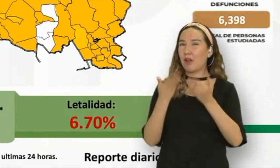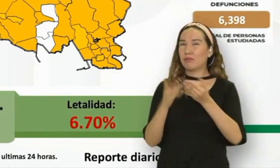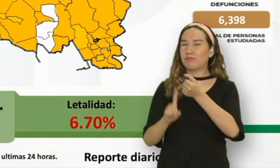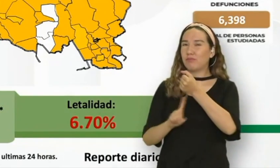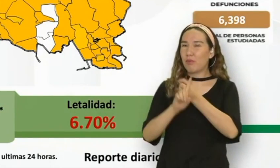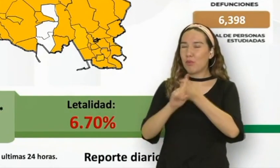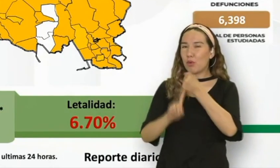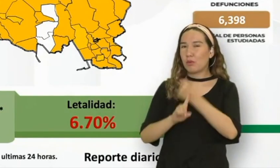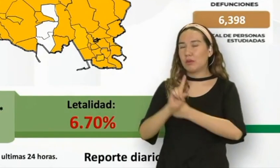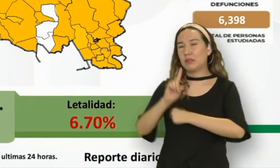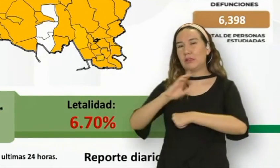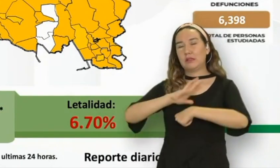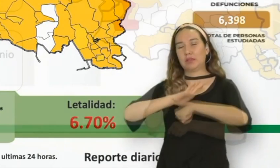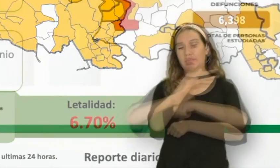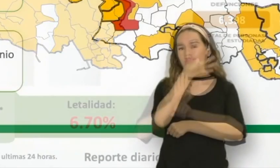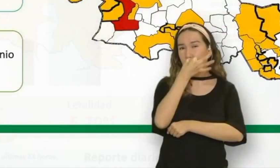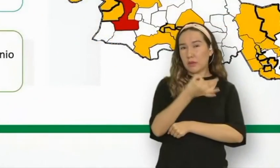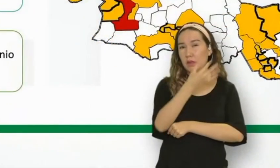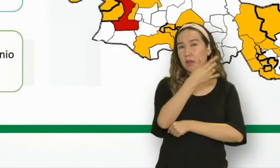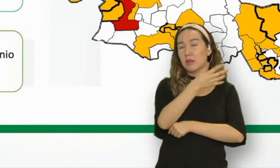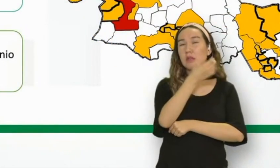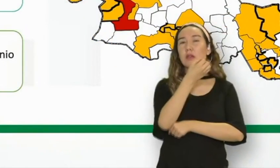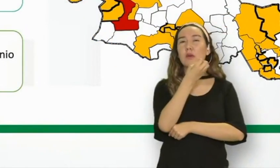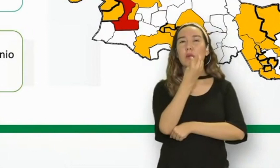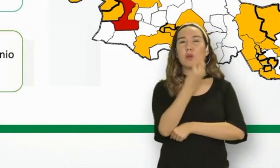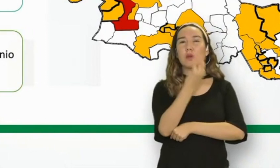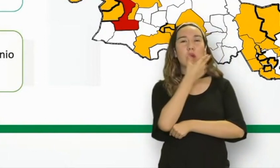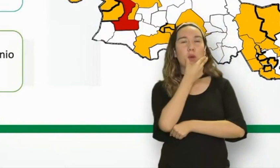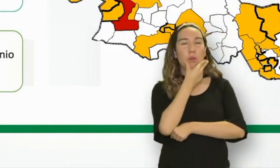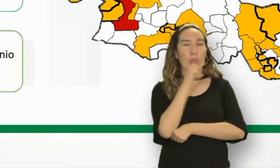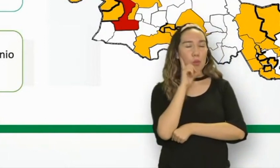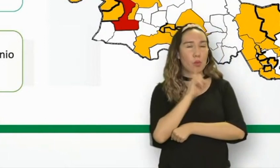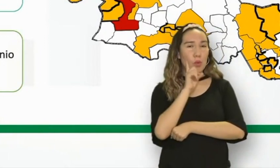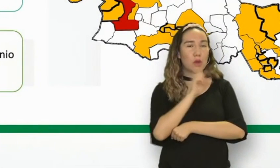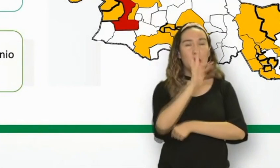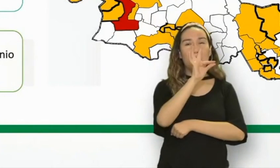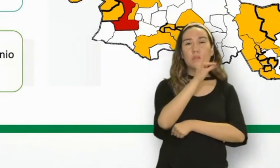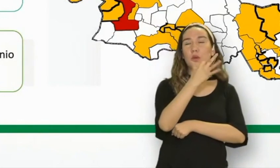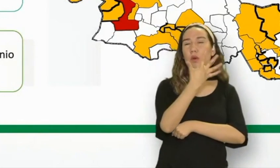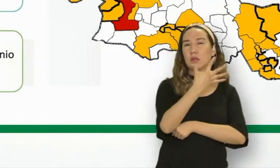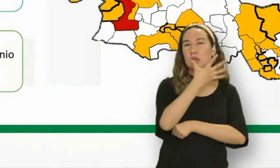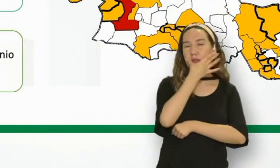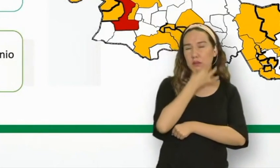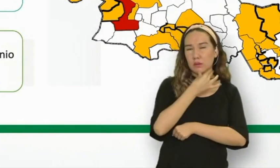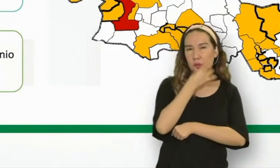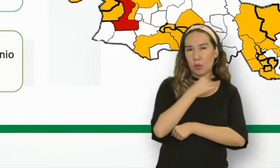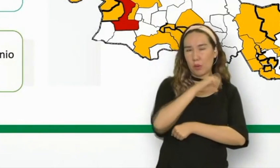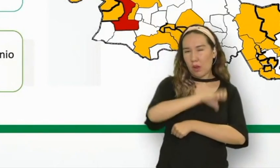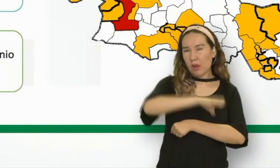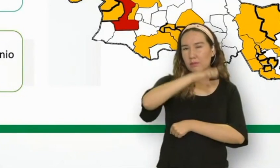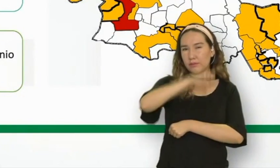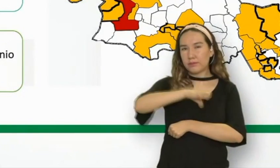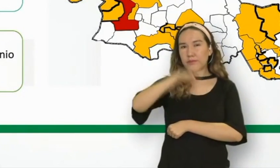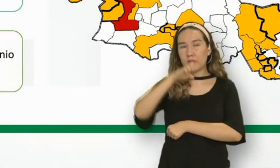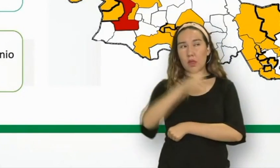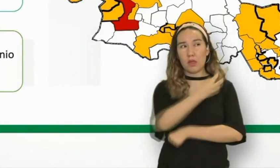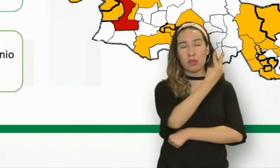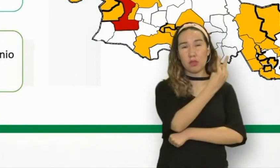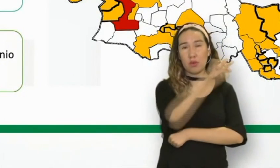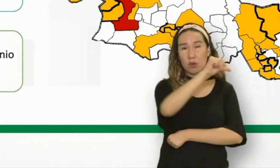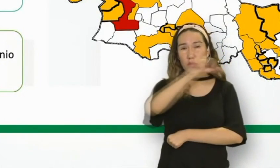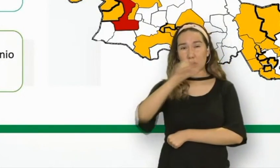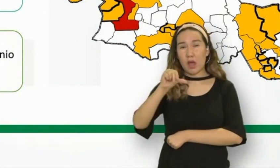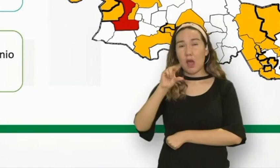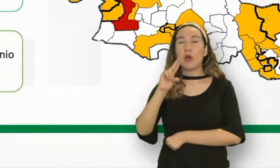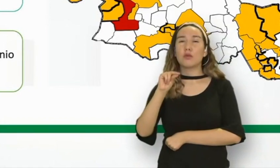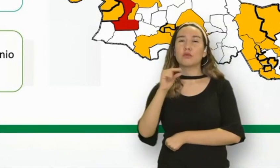muertes es de 1999. Los nuevos confirmados corresponden a un grupo de 53 mujeres y 45 hombres de entre